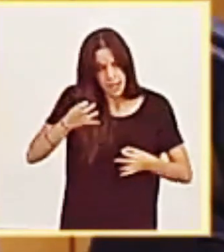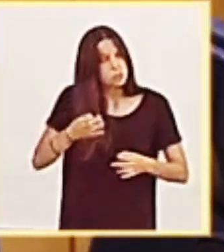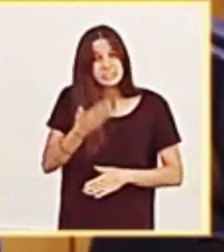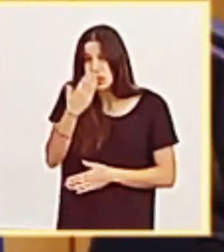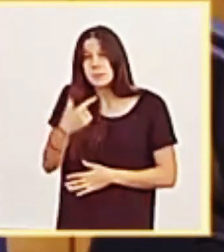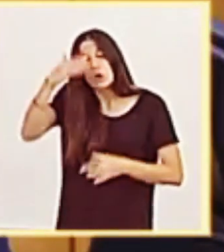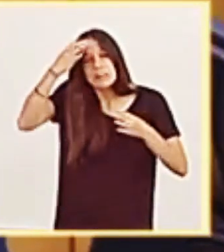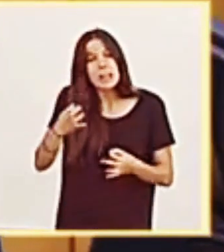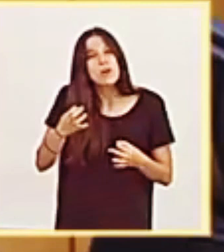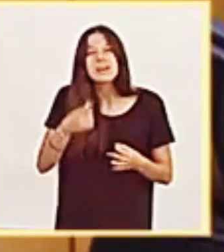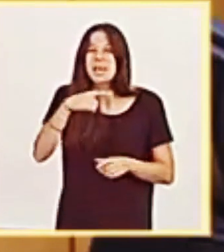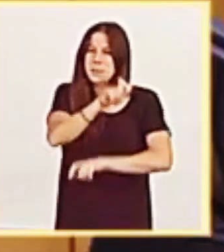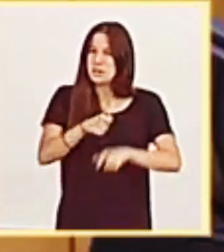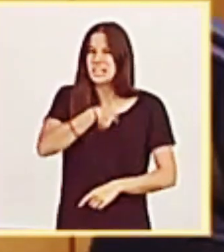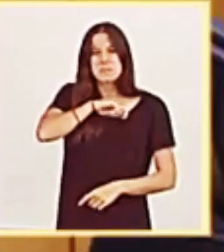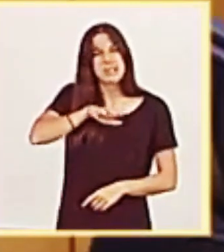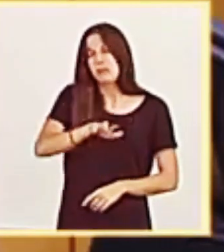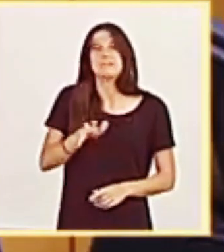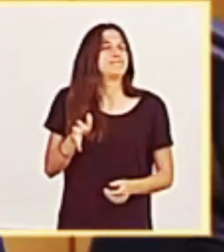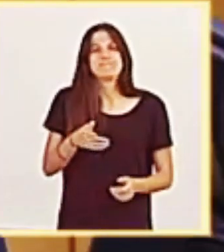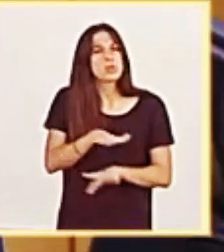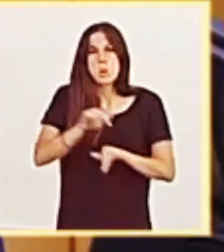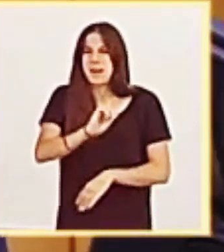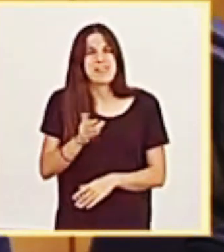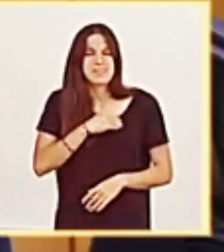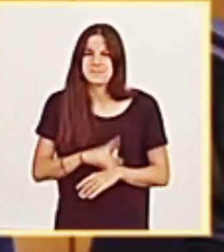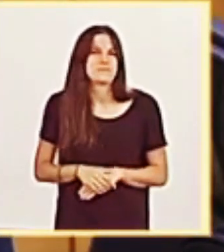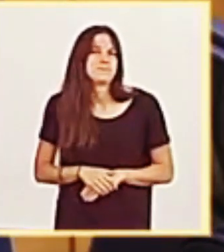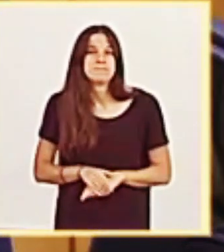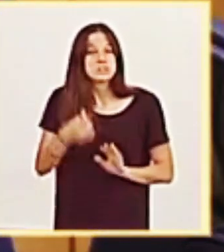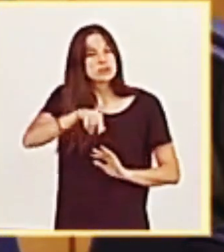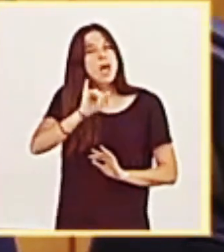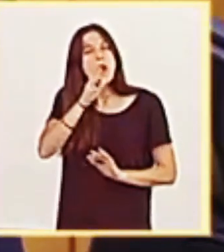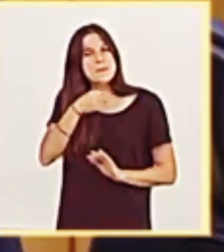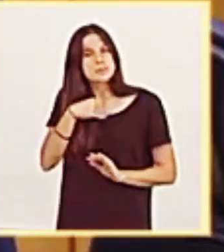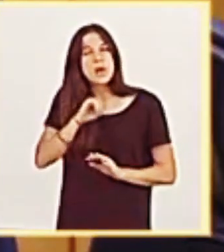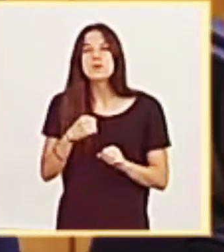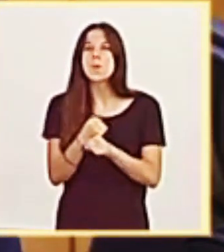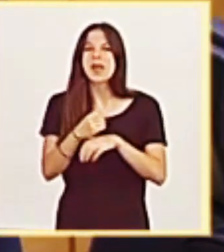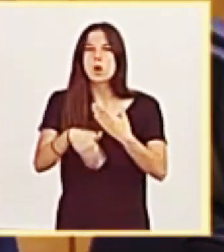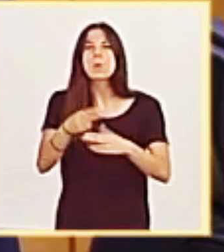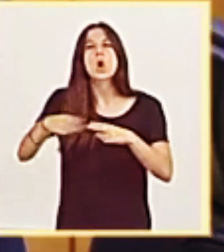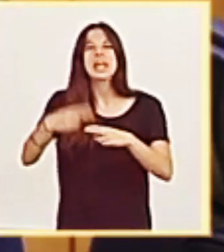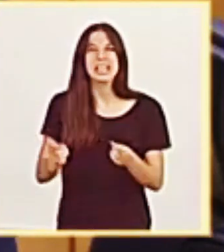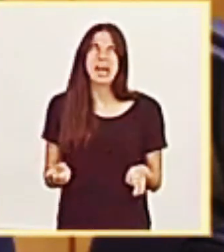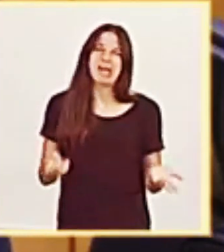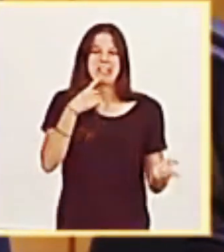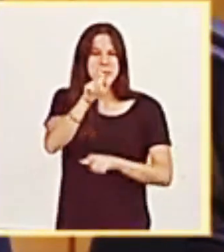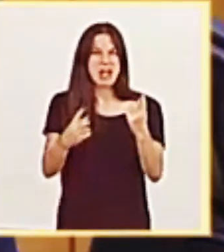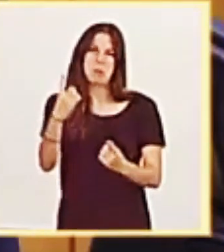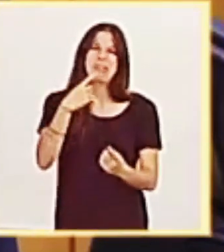eso no se lo merecen los españoles. Estamos en una operación política, se ha dicho por parte de algunos. Miren,